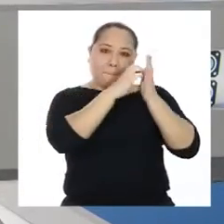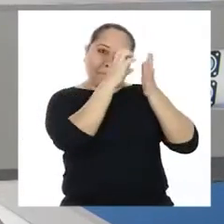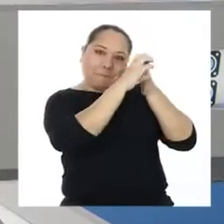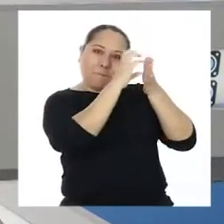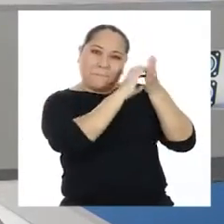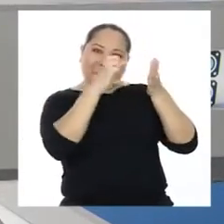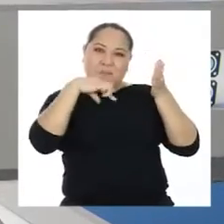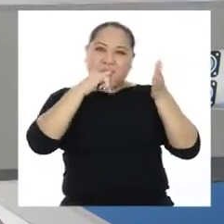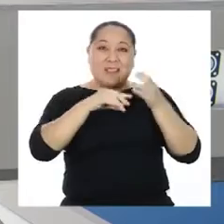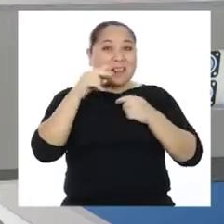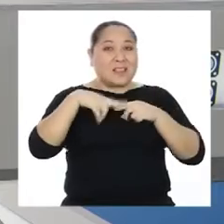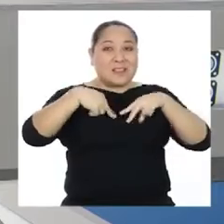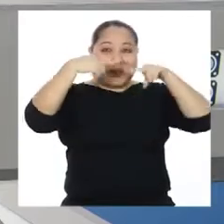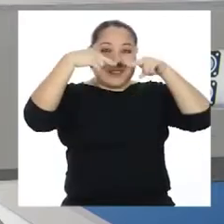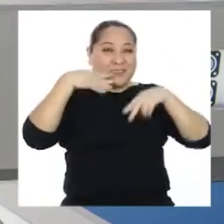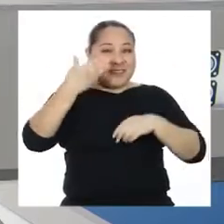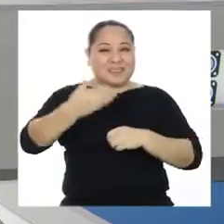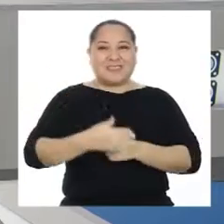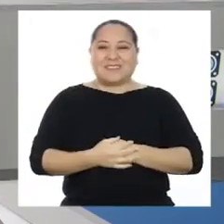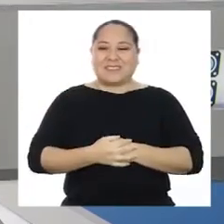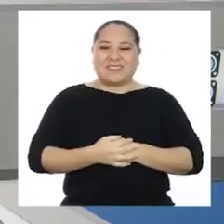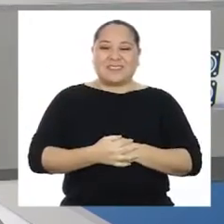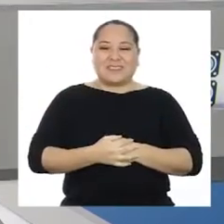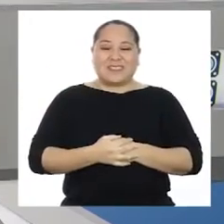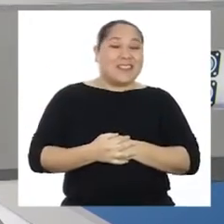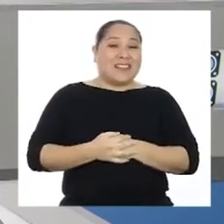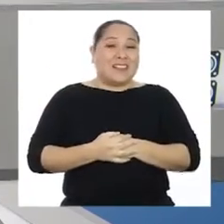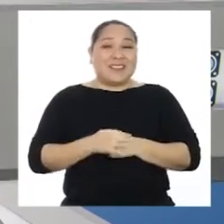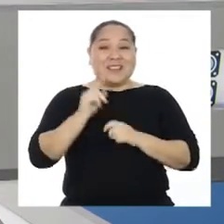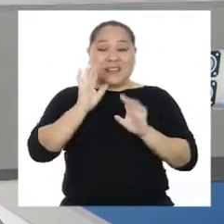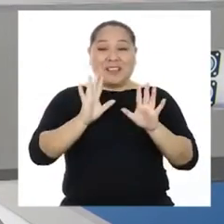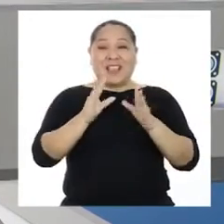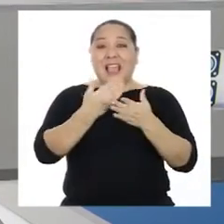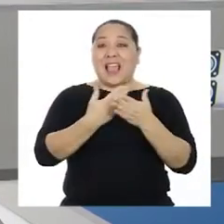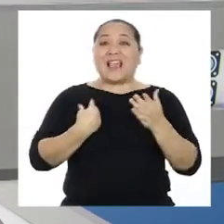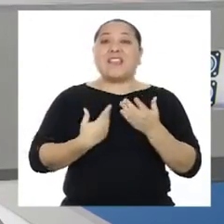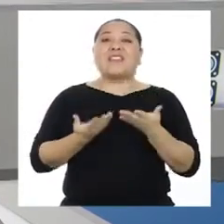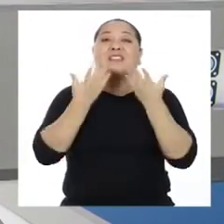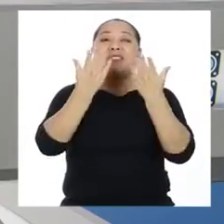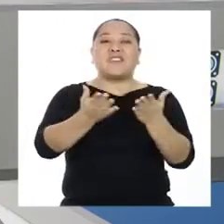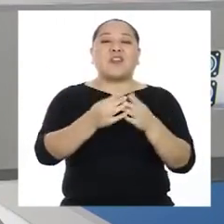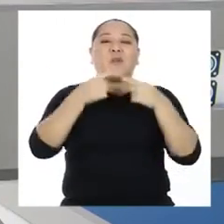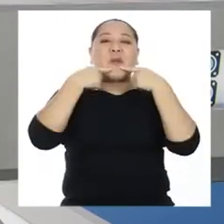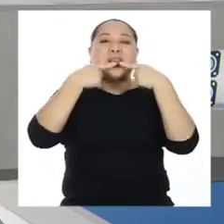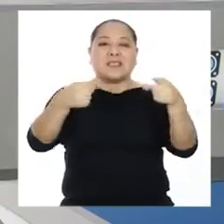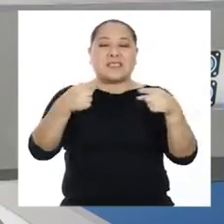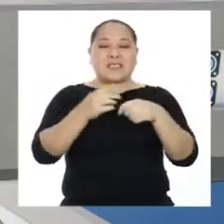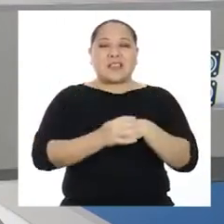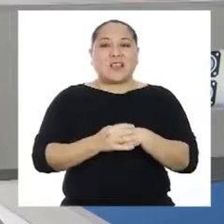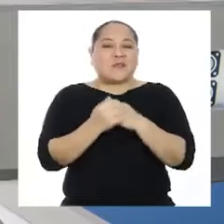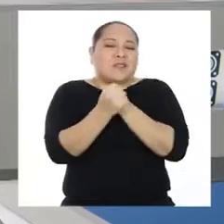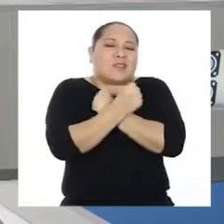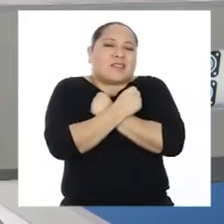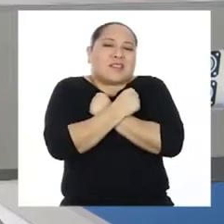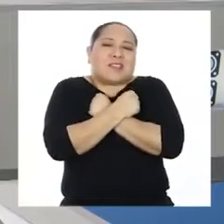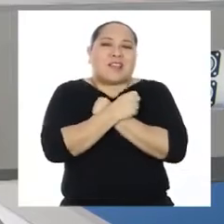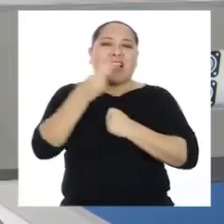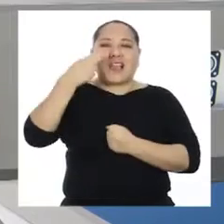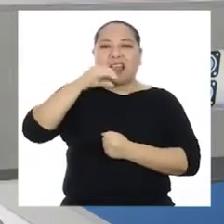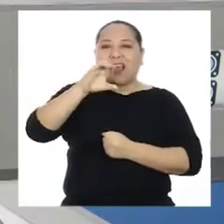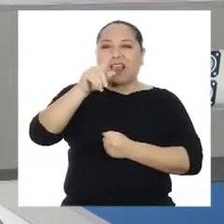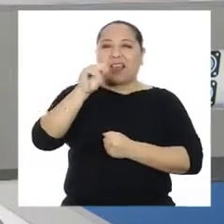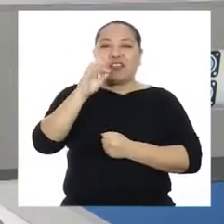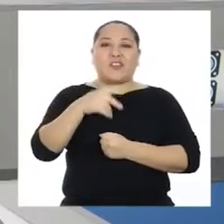pictograma. ¡Nos vemos en un rato! Pero antes los dejo con un mensaje de mi